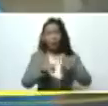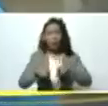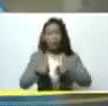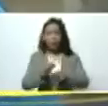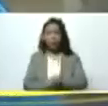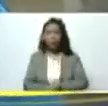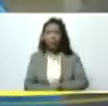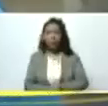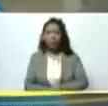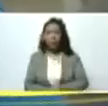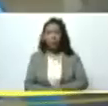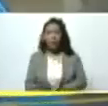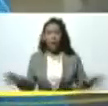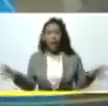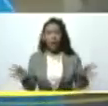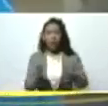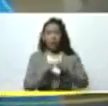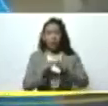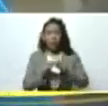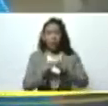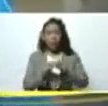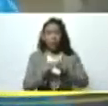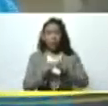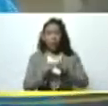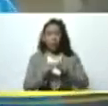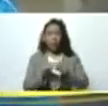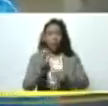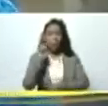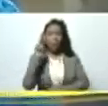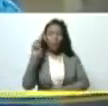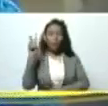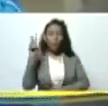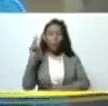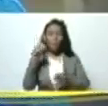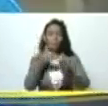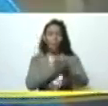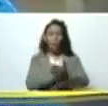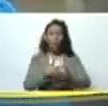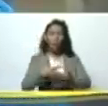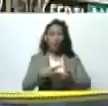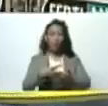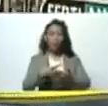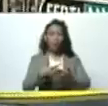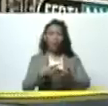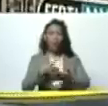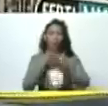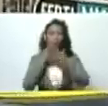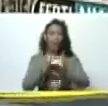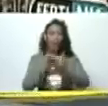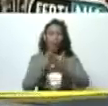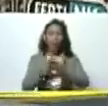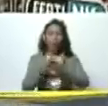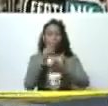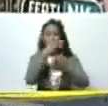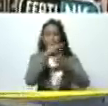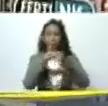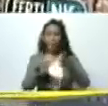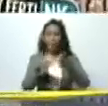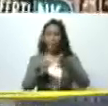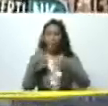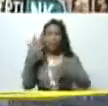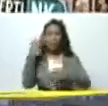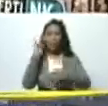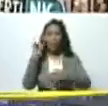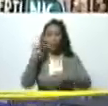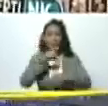síntesis en síntesis presidente 22 millones 22 millones de toneladas de materia prima que requerimos para